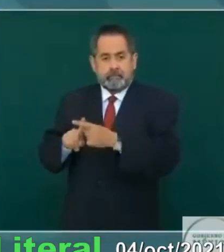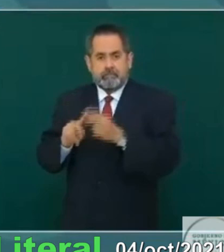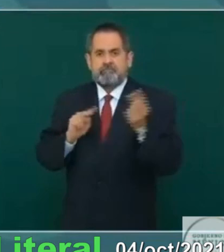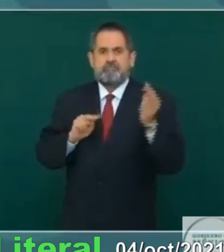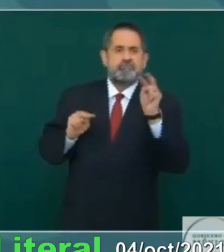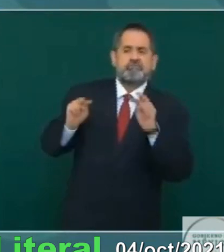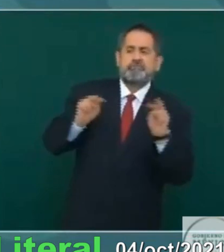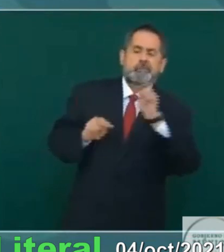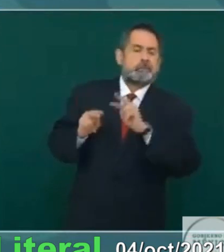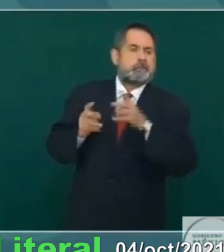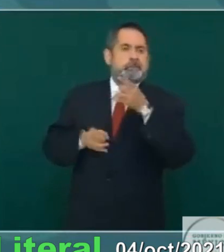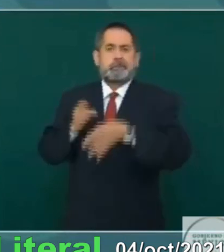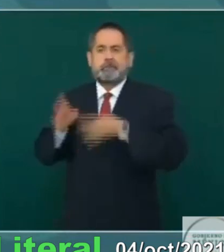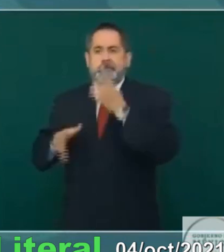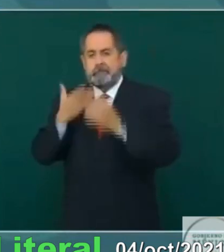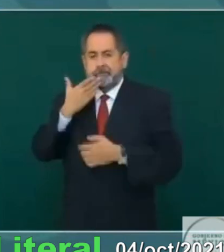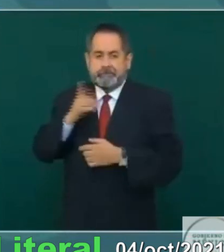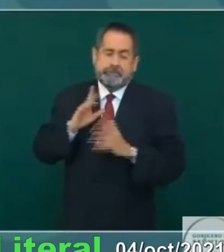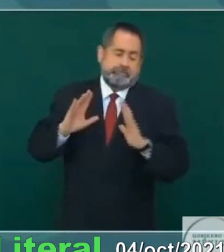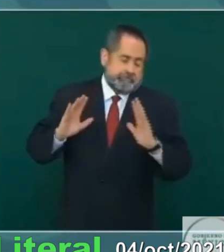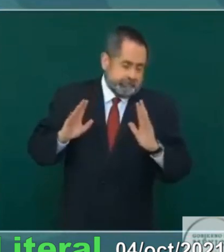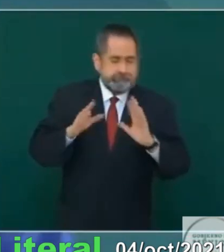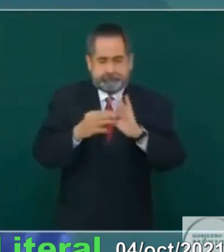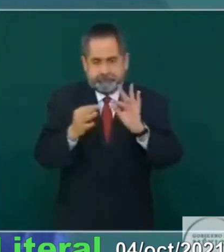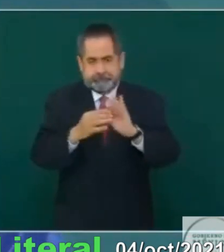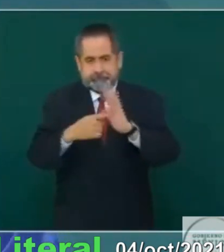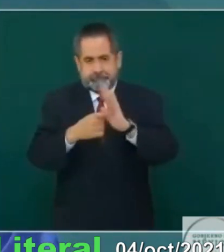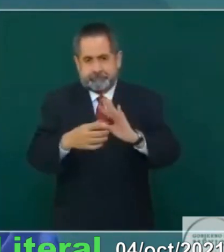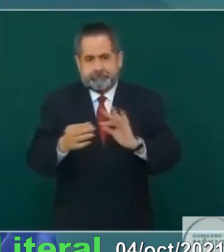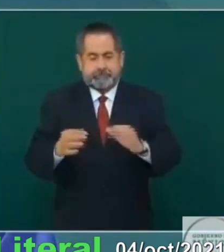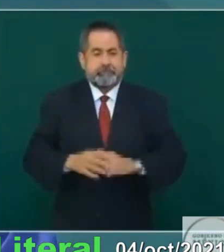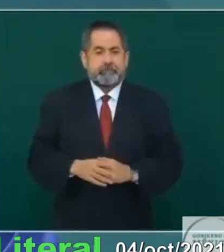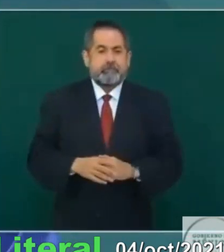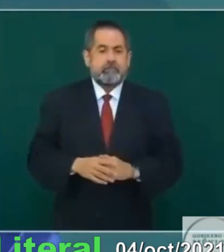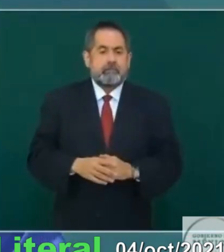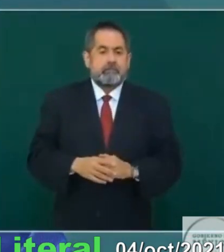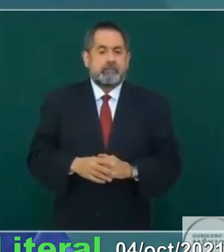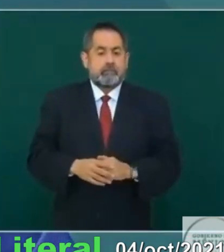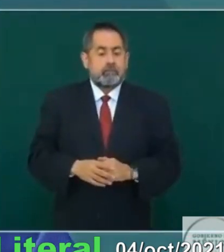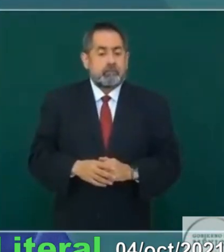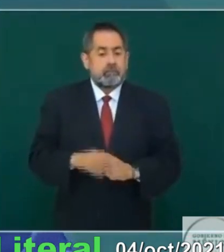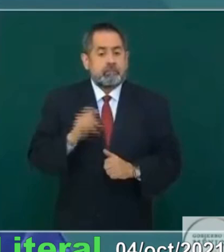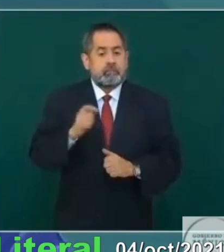ven con buenos ojos los